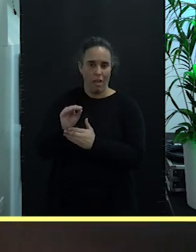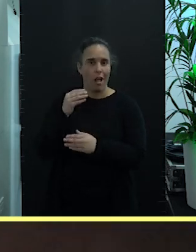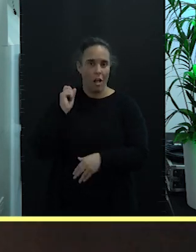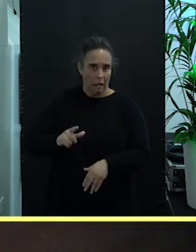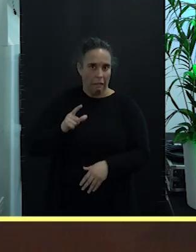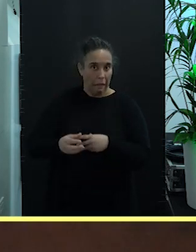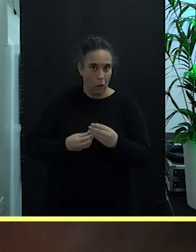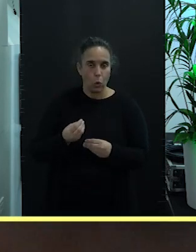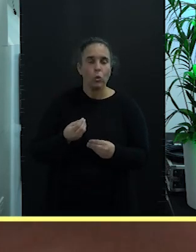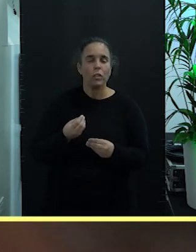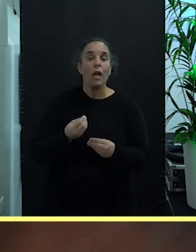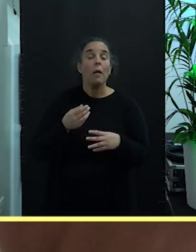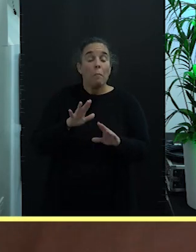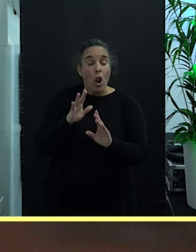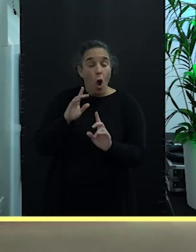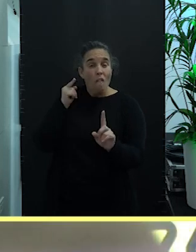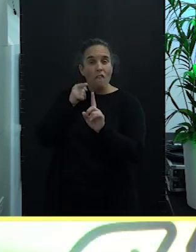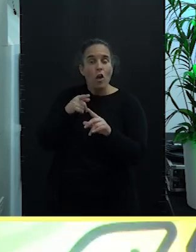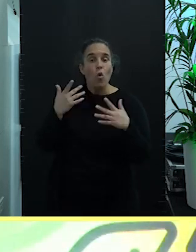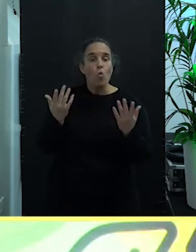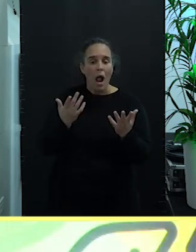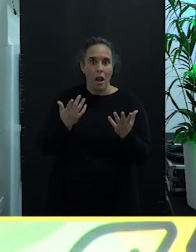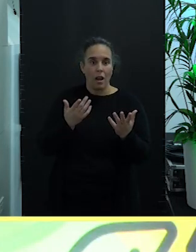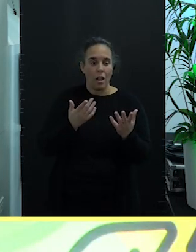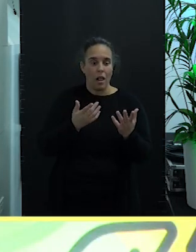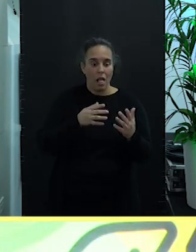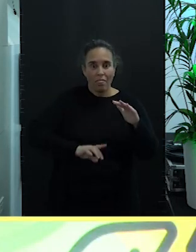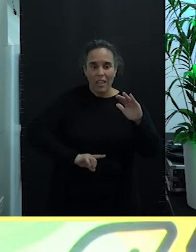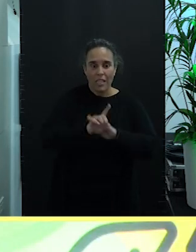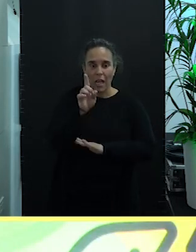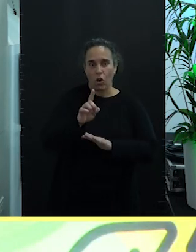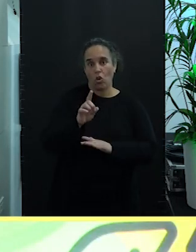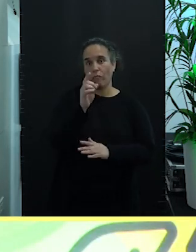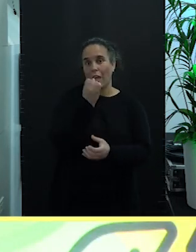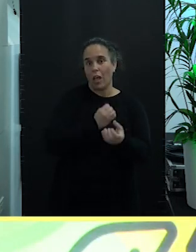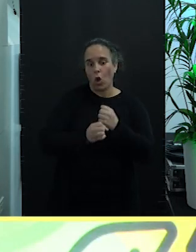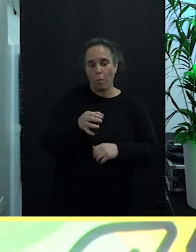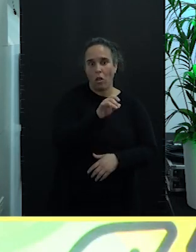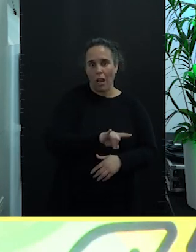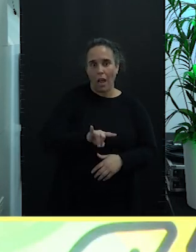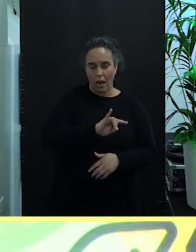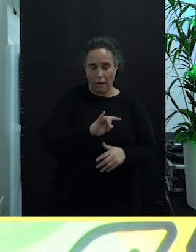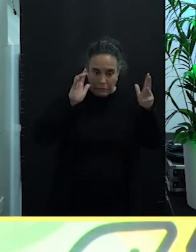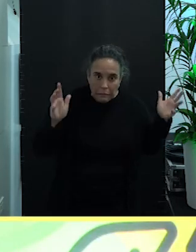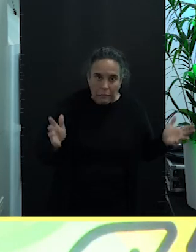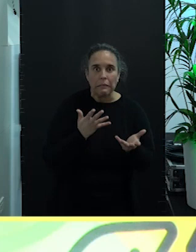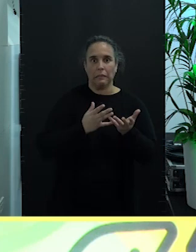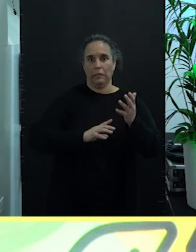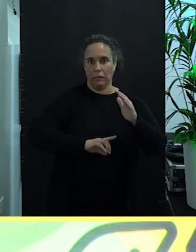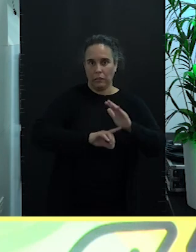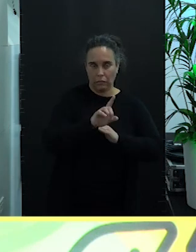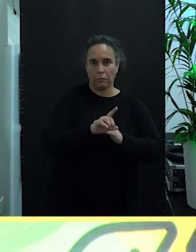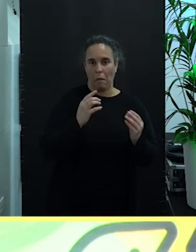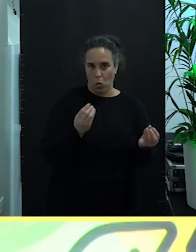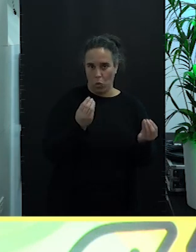que es potenciar el desarrollo económico de la región. Es decir,